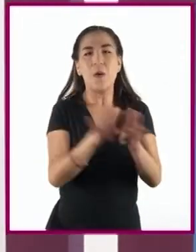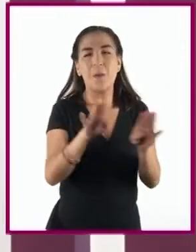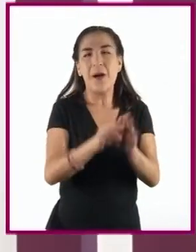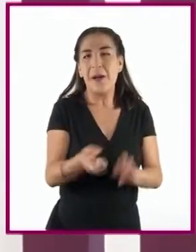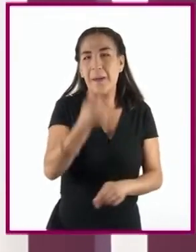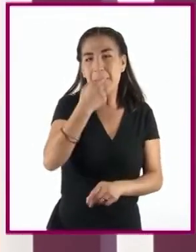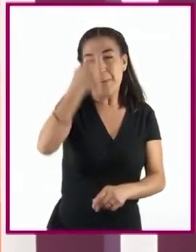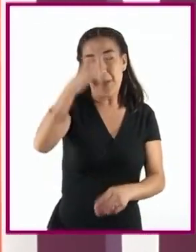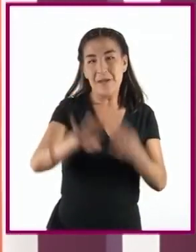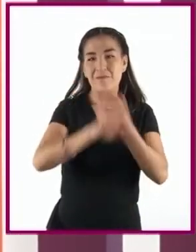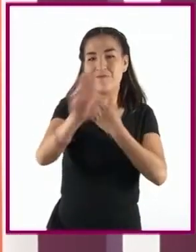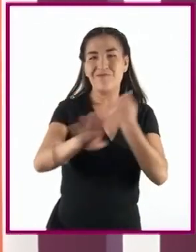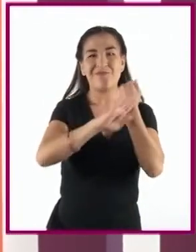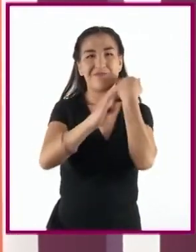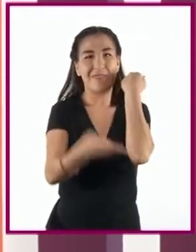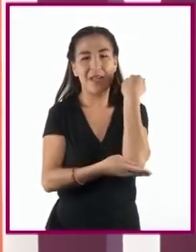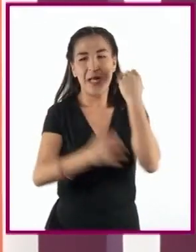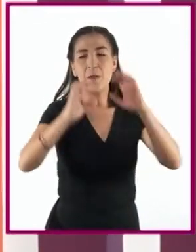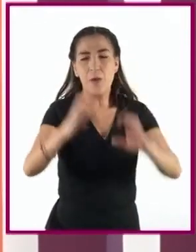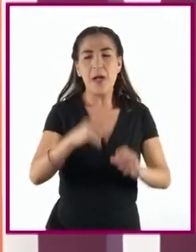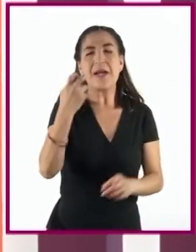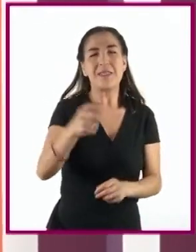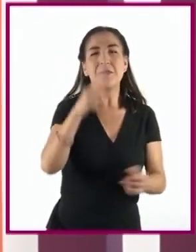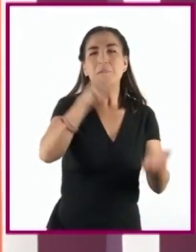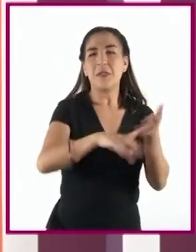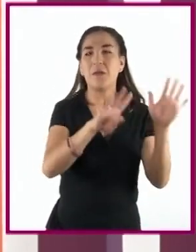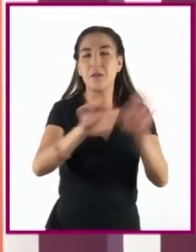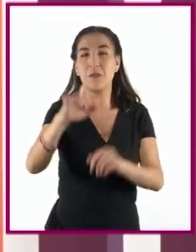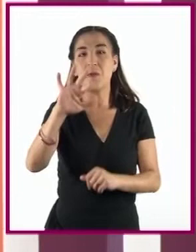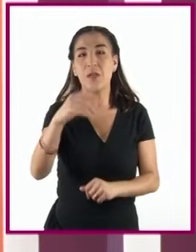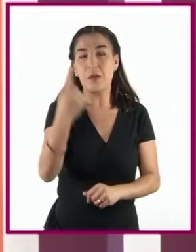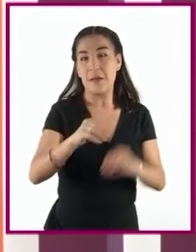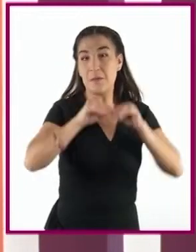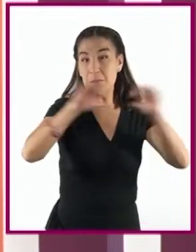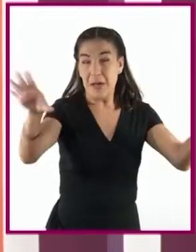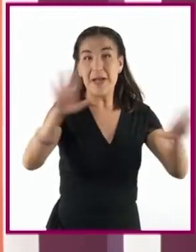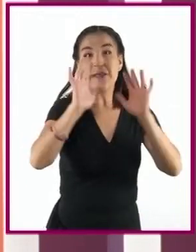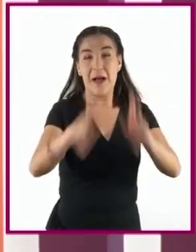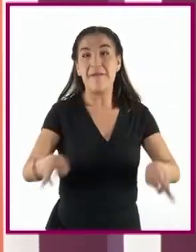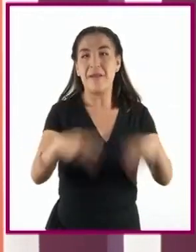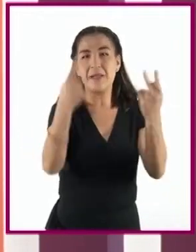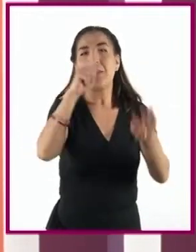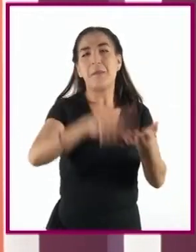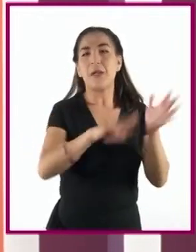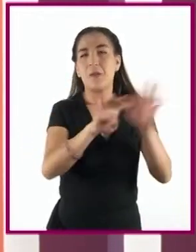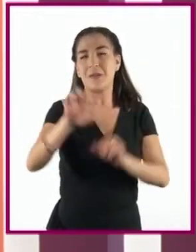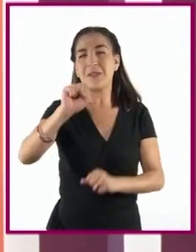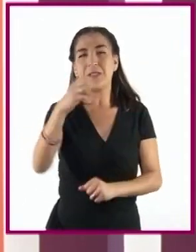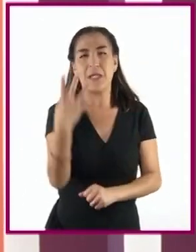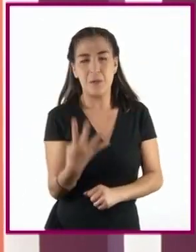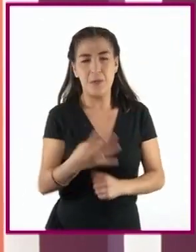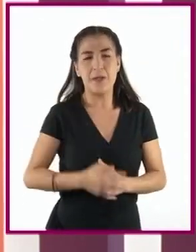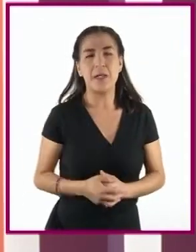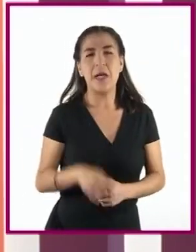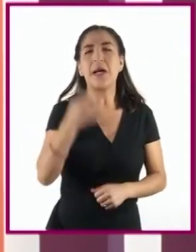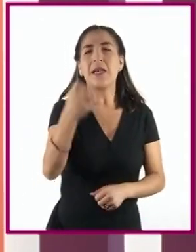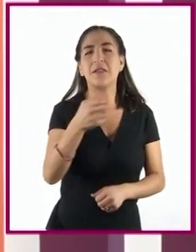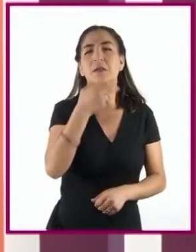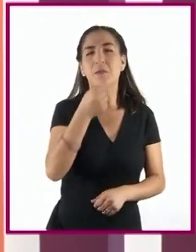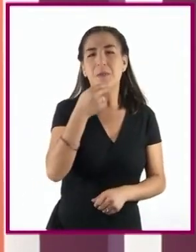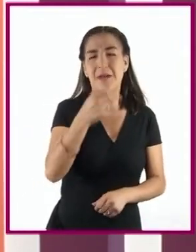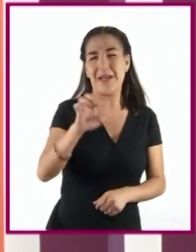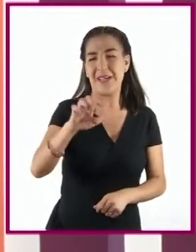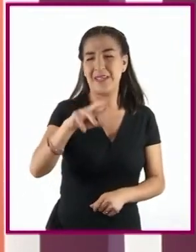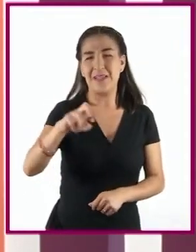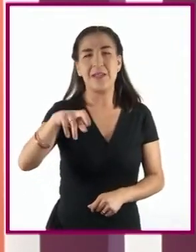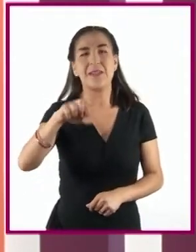1951 y se comercializó en 1964. Everto Castillo inventó la tridilosa,